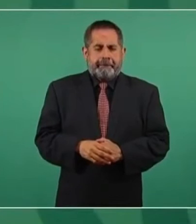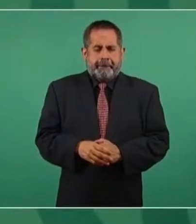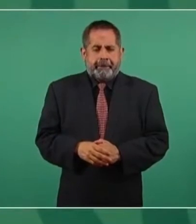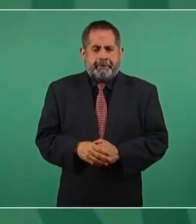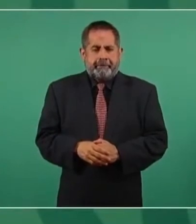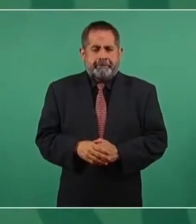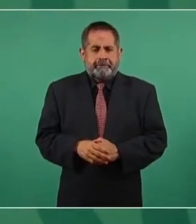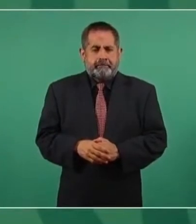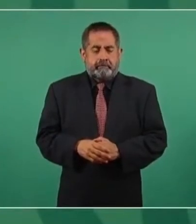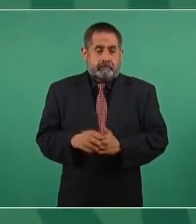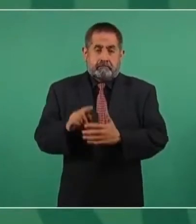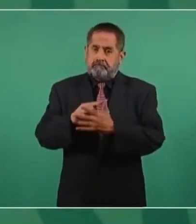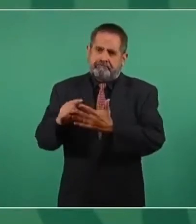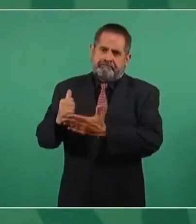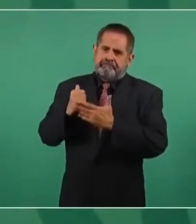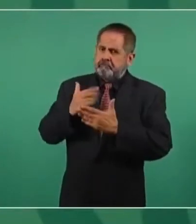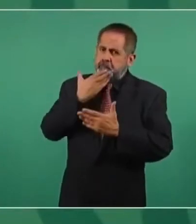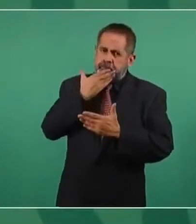ellos ayudaron